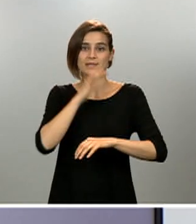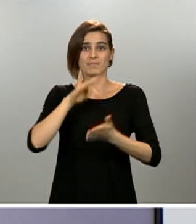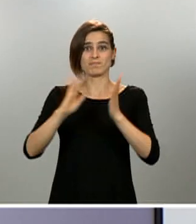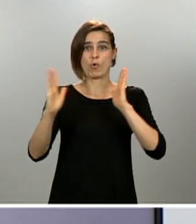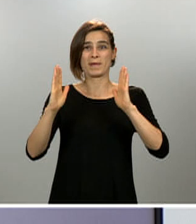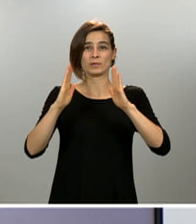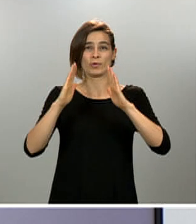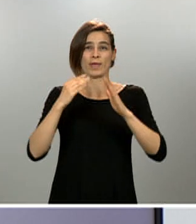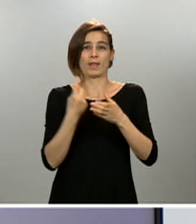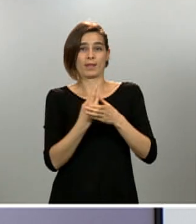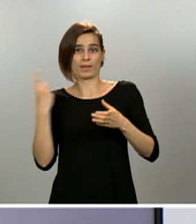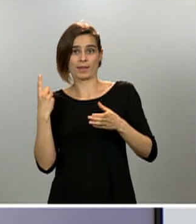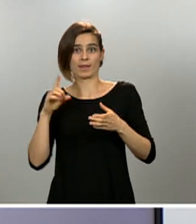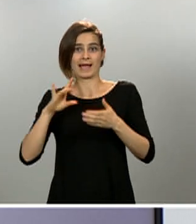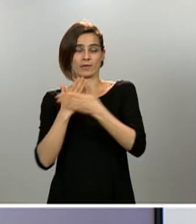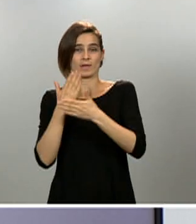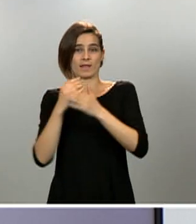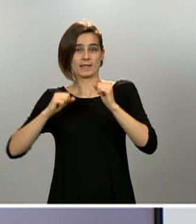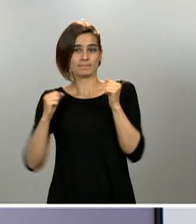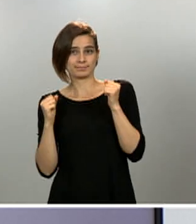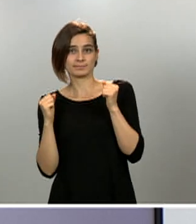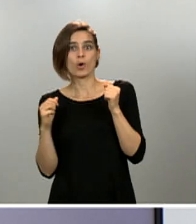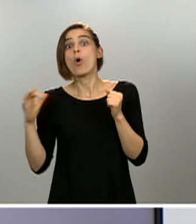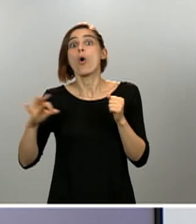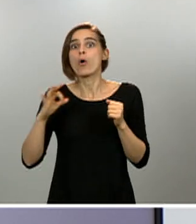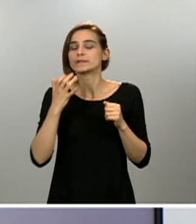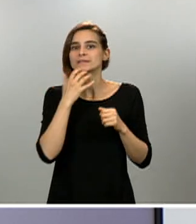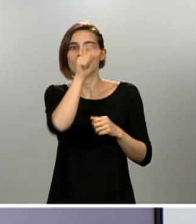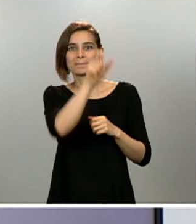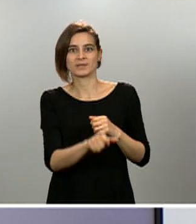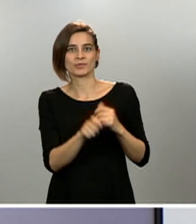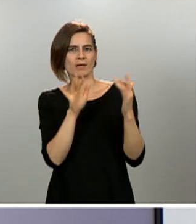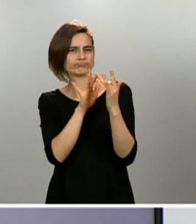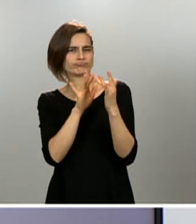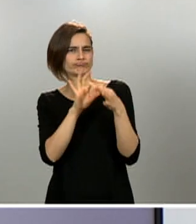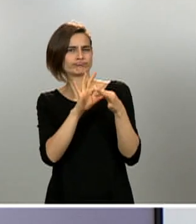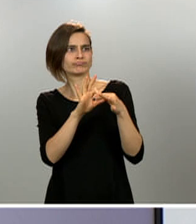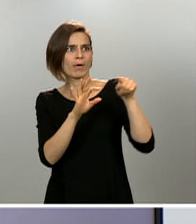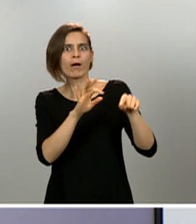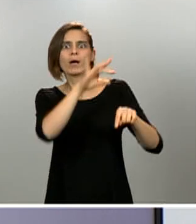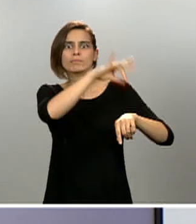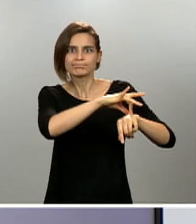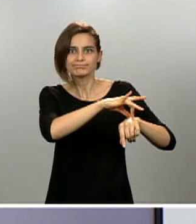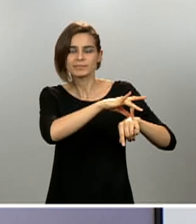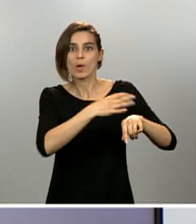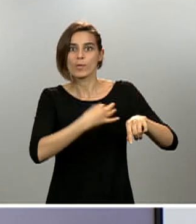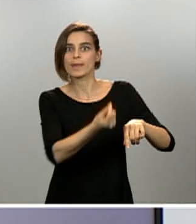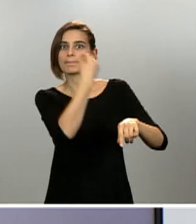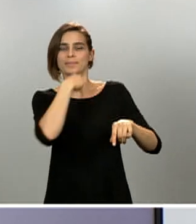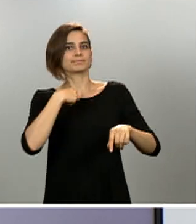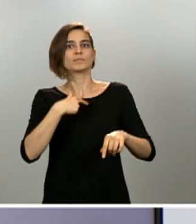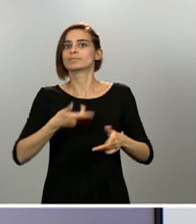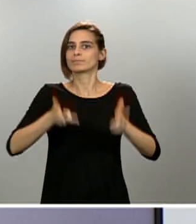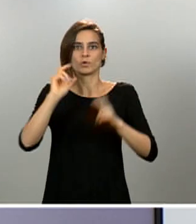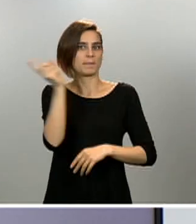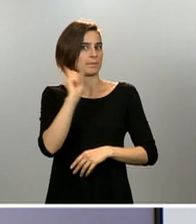contacto estrecho de una persona que haya sufrido la enfermedad. En todas estas actividades hay que mantener, de una forma muy